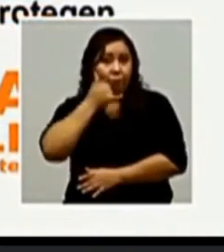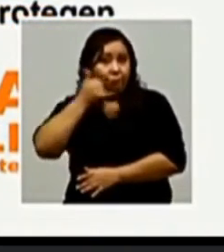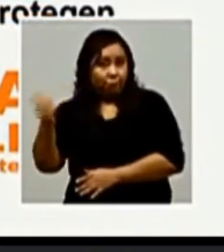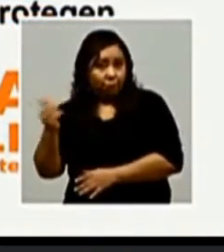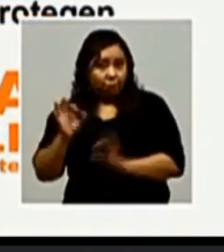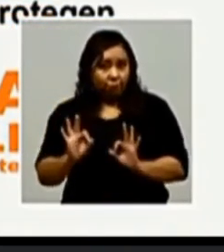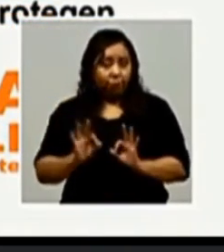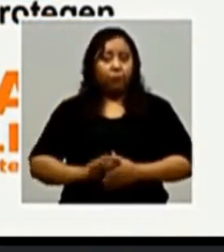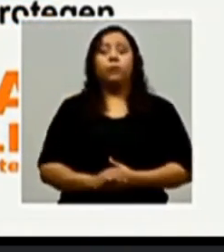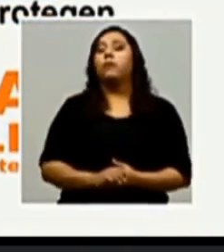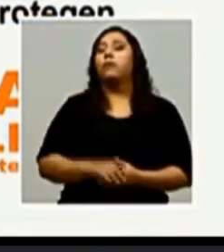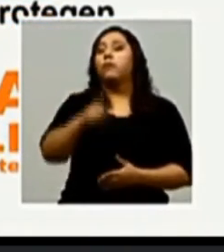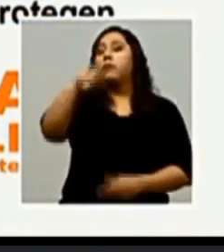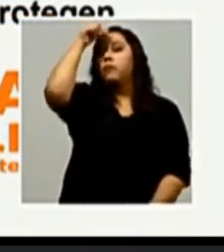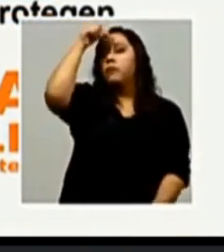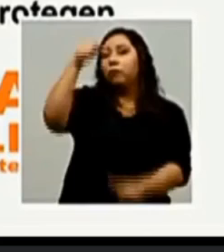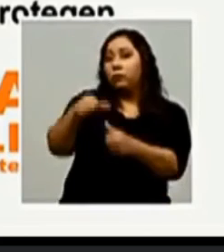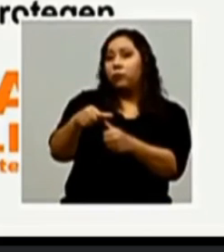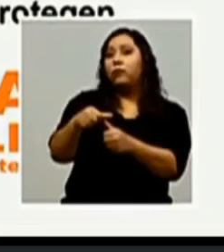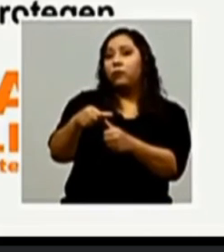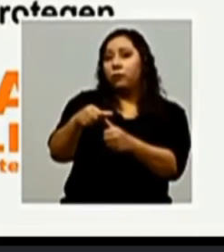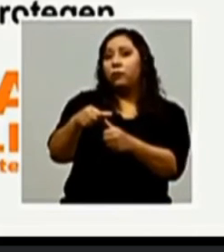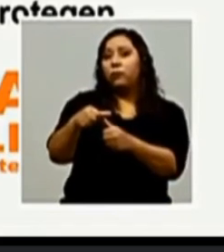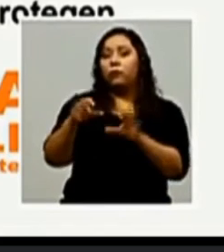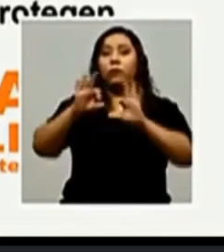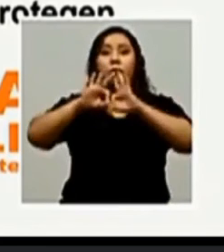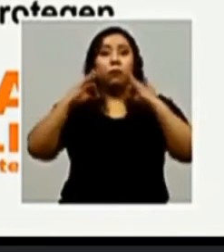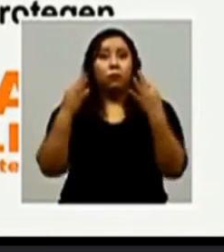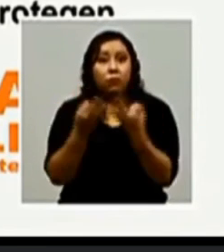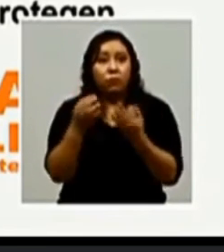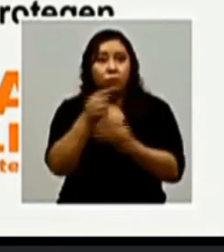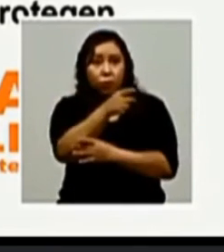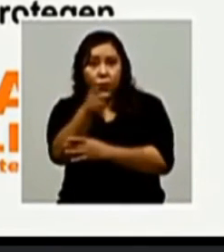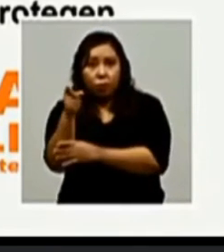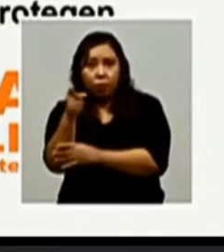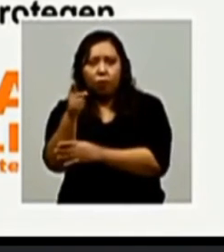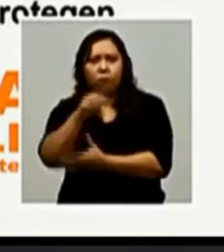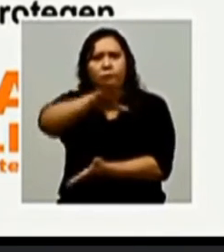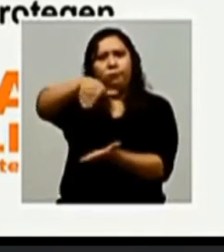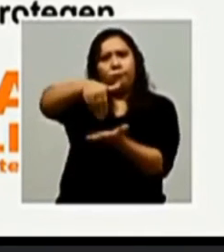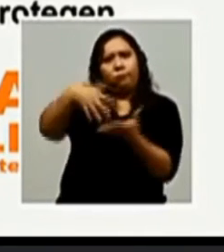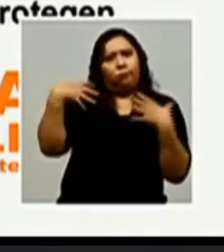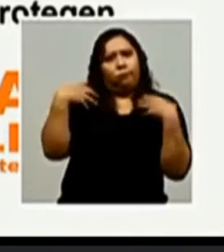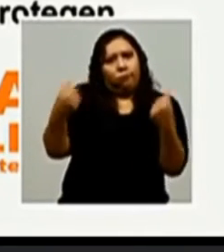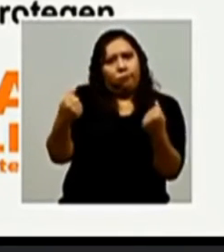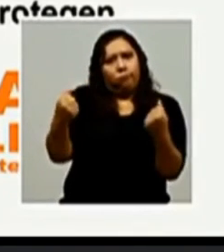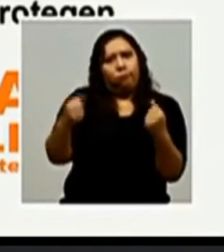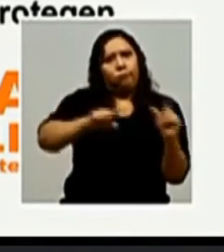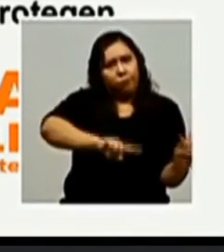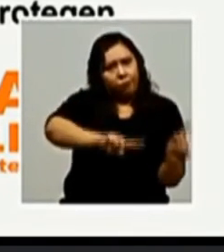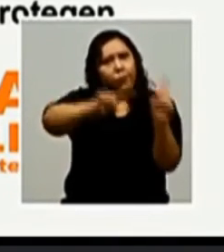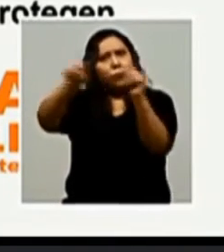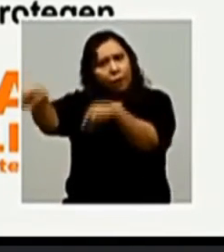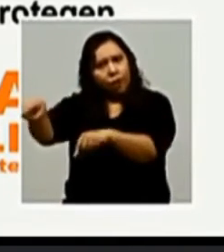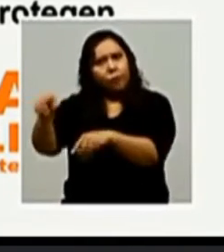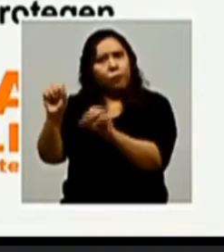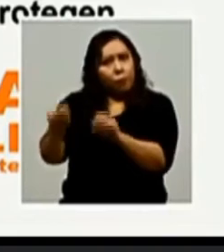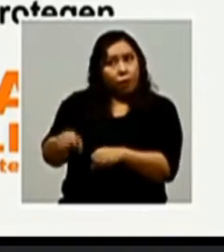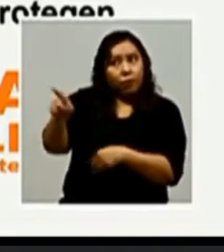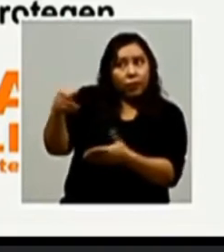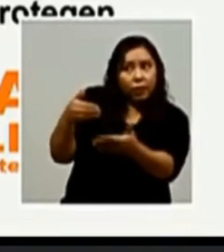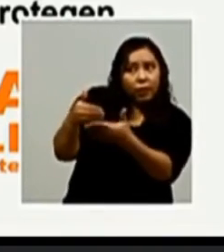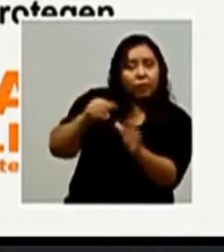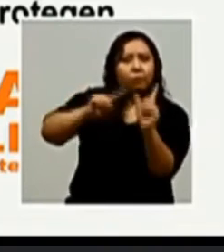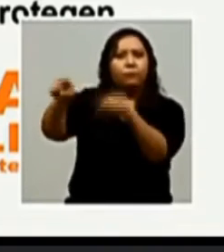Le recordamos, a todas las familias, vaya al centro de salud más cercano, vacune a sus niños y niñas. Y en este